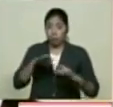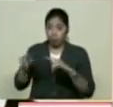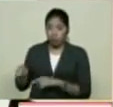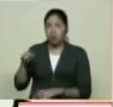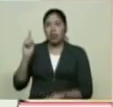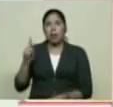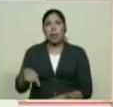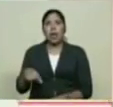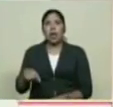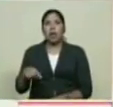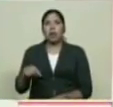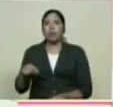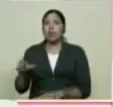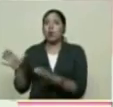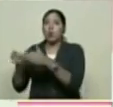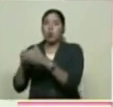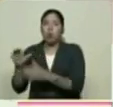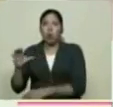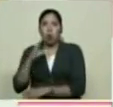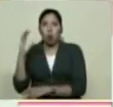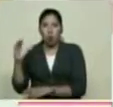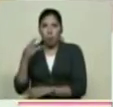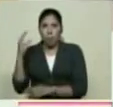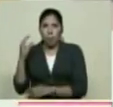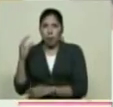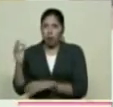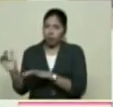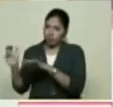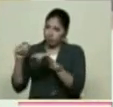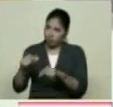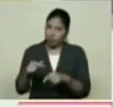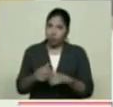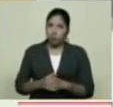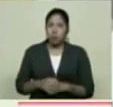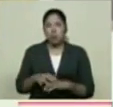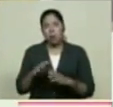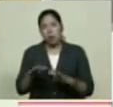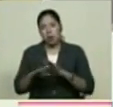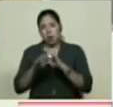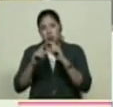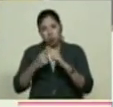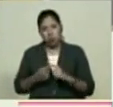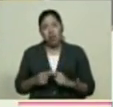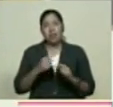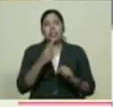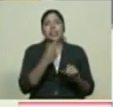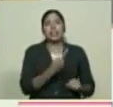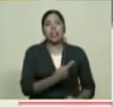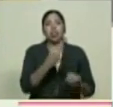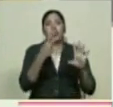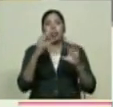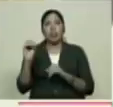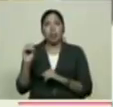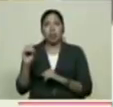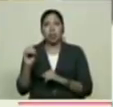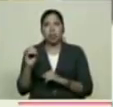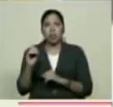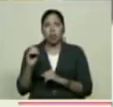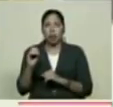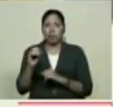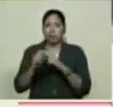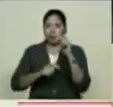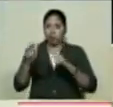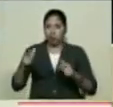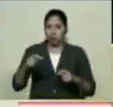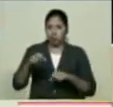Tuvimos Cerca de 160 170 Competidores Bueno en las 5 etapas